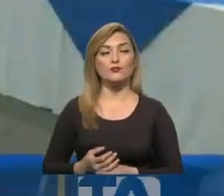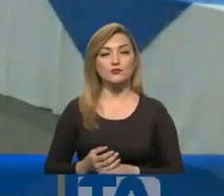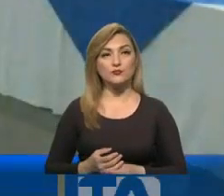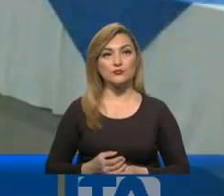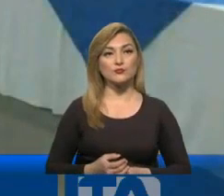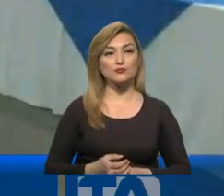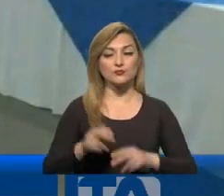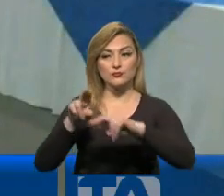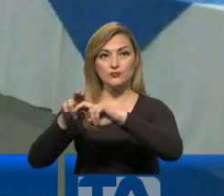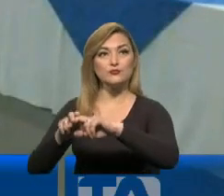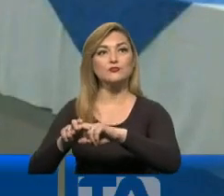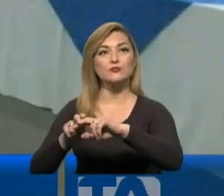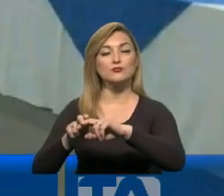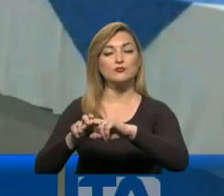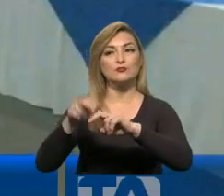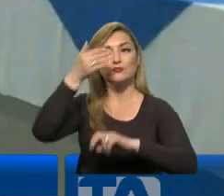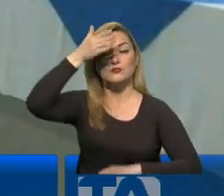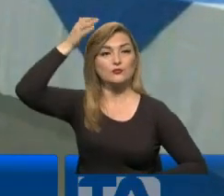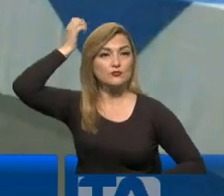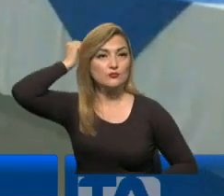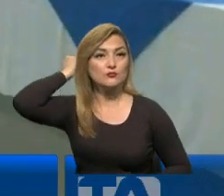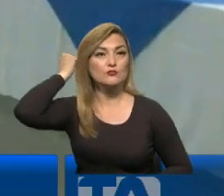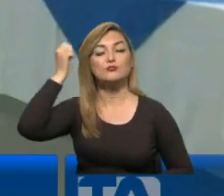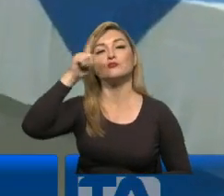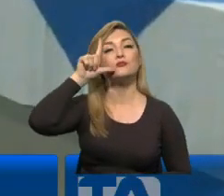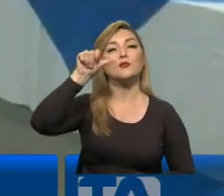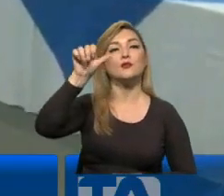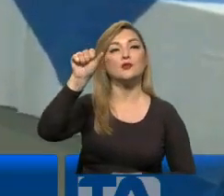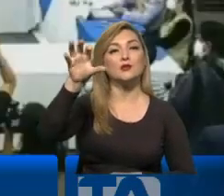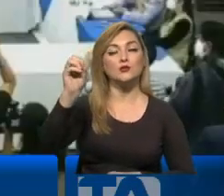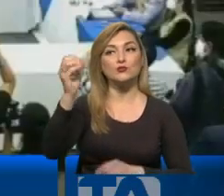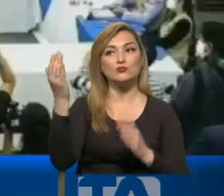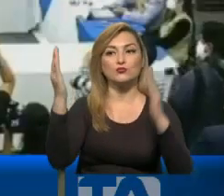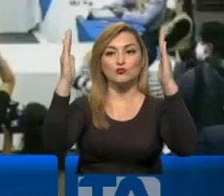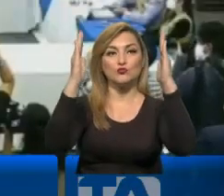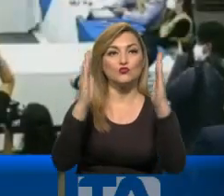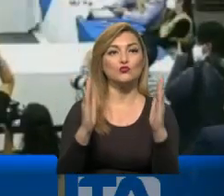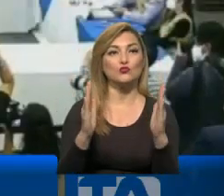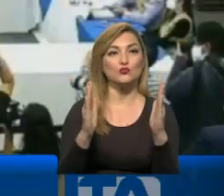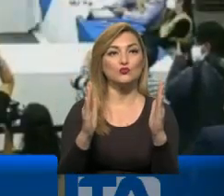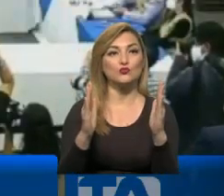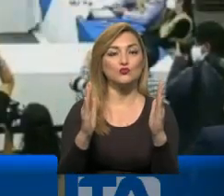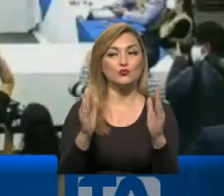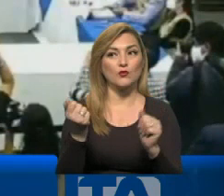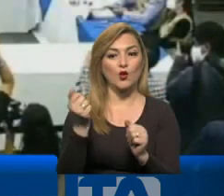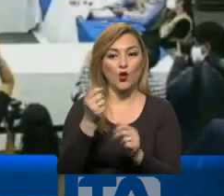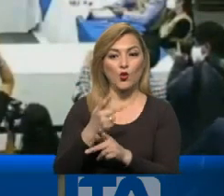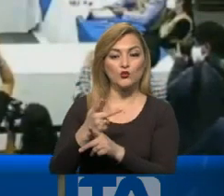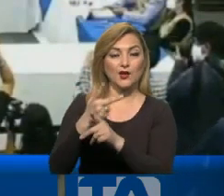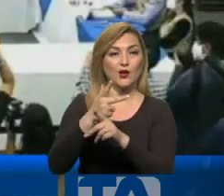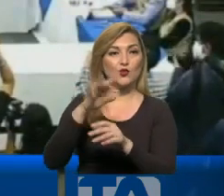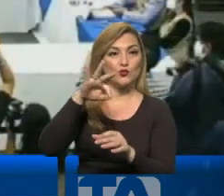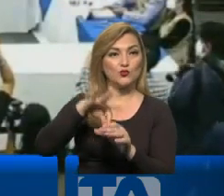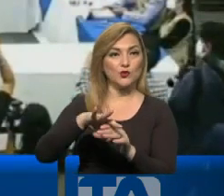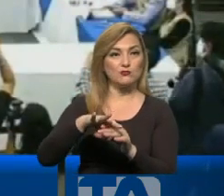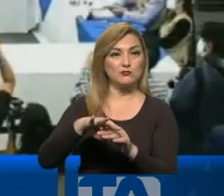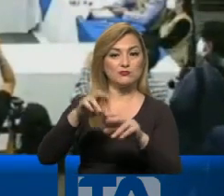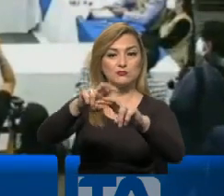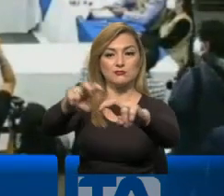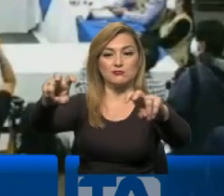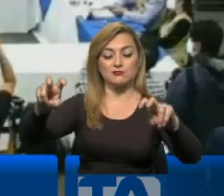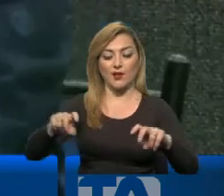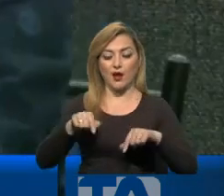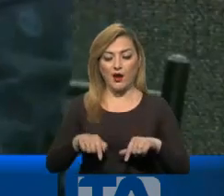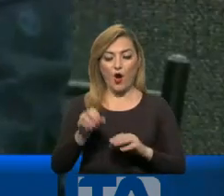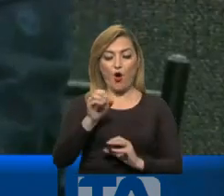Se sentaron a la mesa Yaco Pérez y Guillermo Lazo frente a frente. A un lado los consejeros electorales y al otro observadores